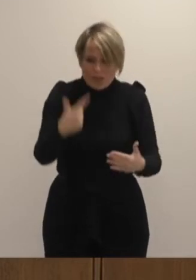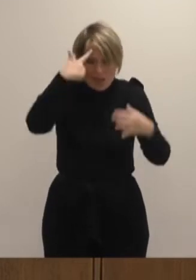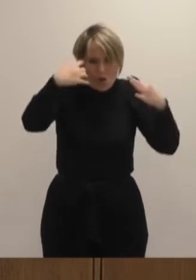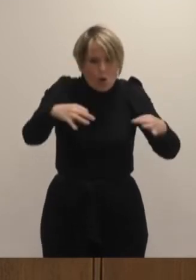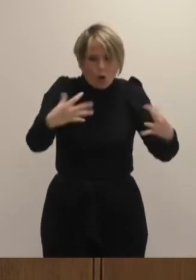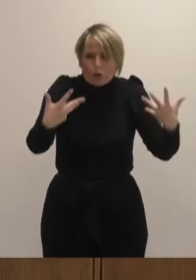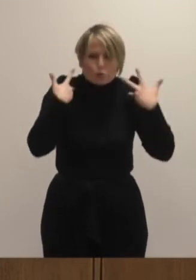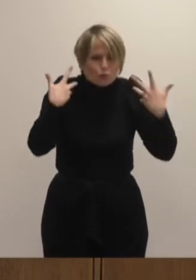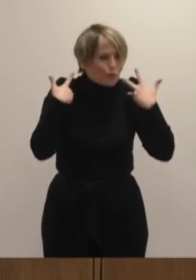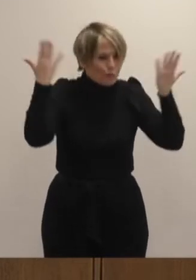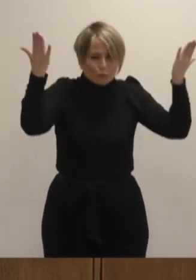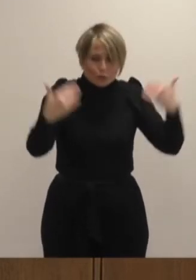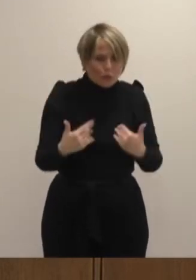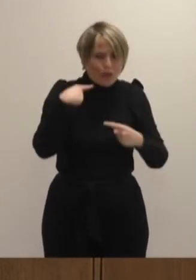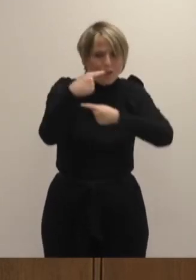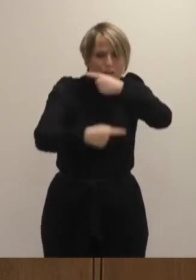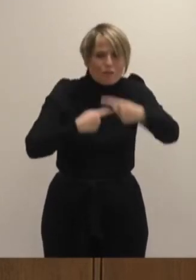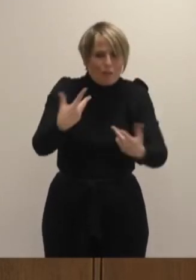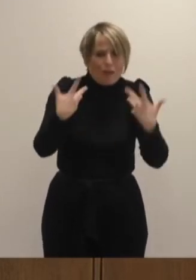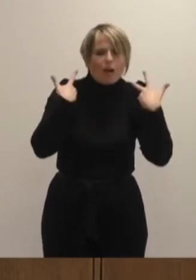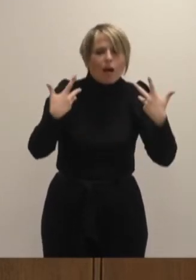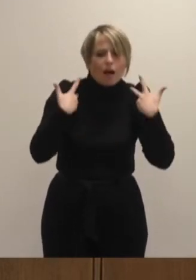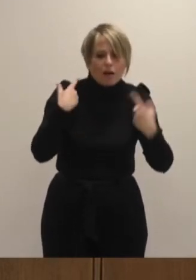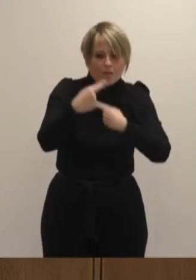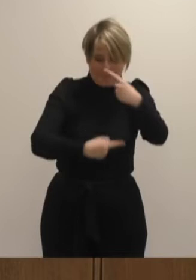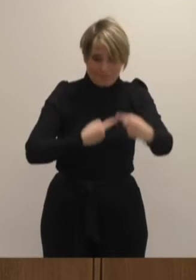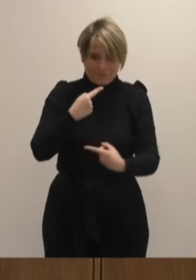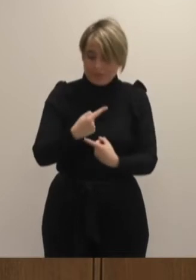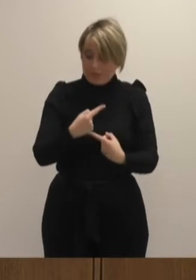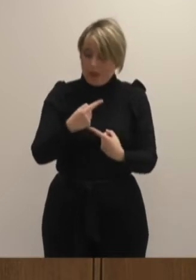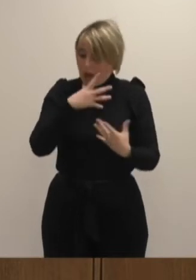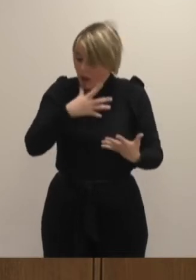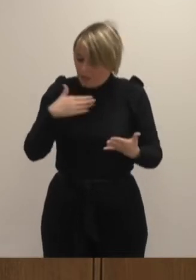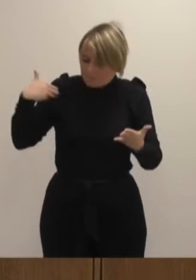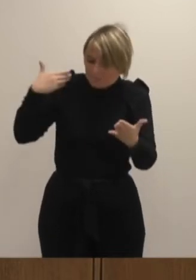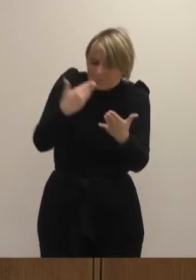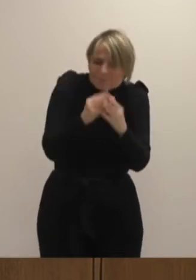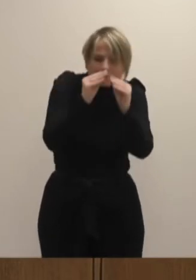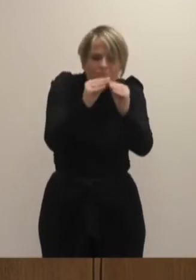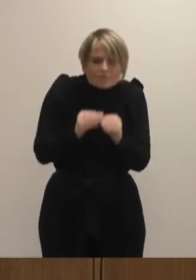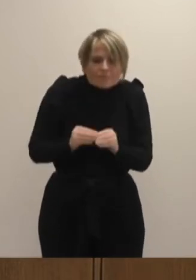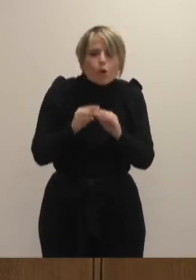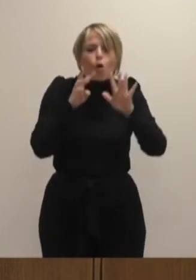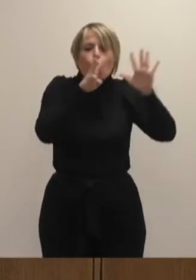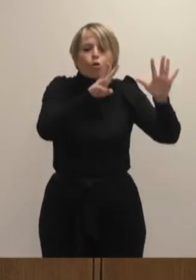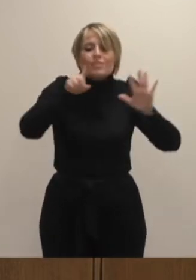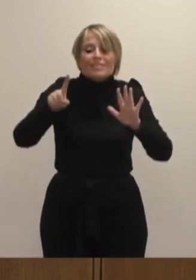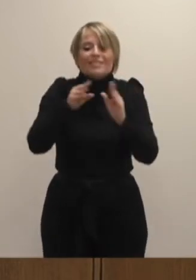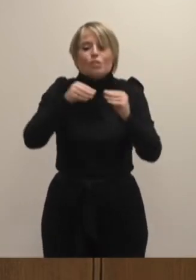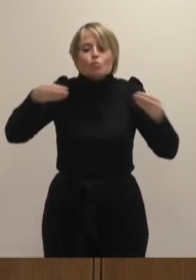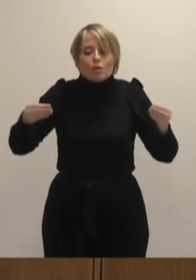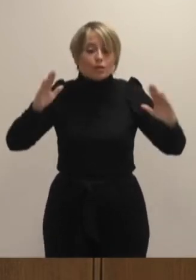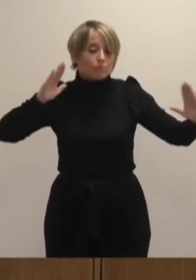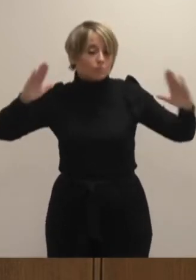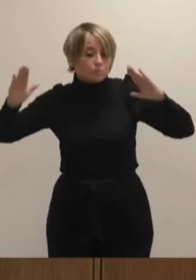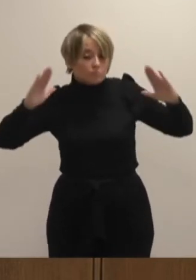sufrimiento que padeció la familia de la víctima. Hasta este momento hemos elaborado 86 cuadernos que corresponden al periodo